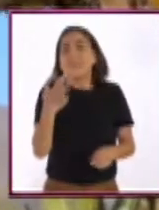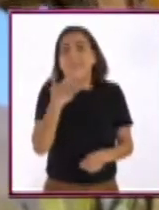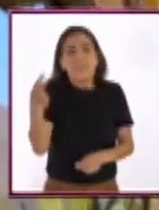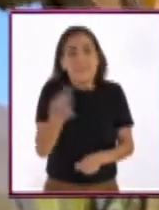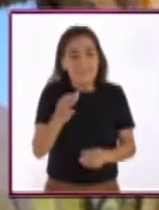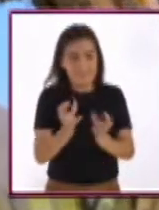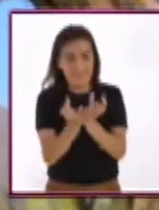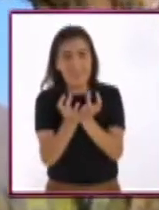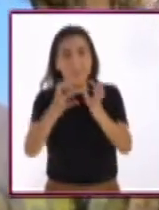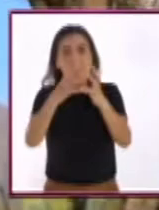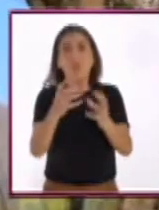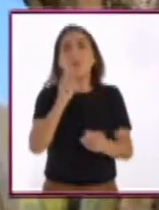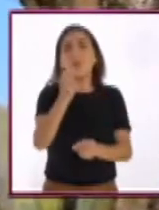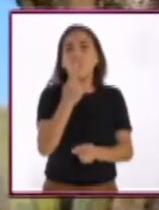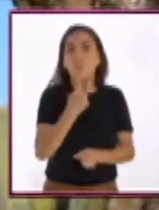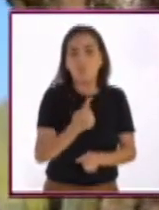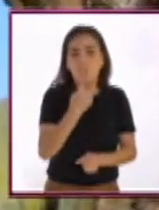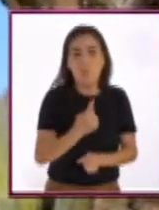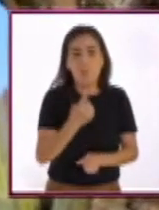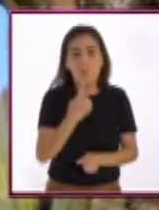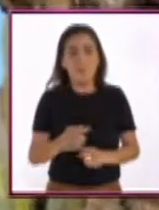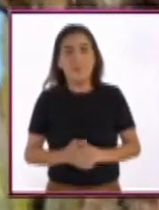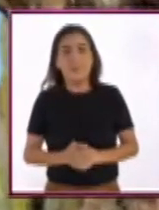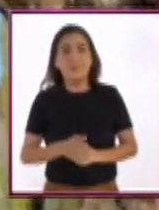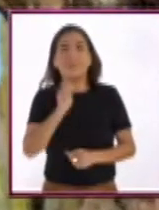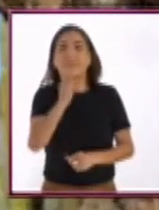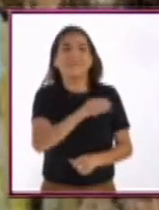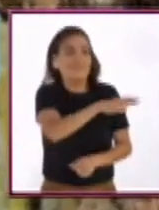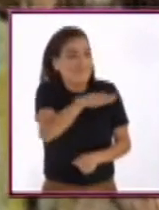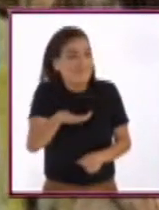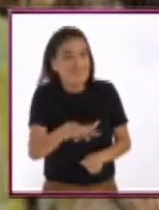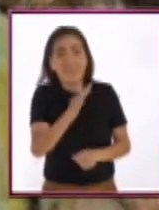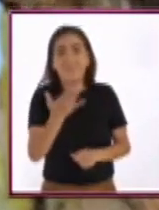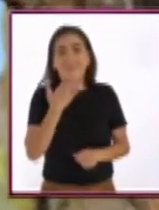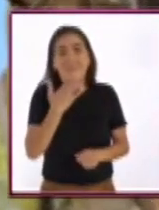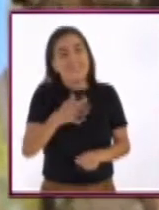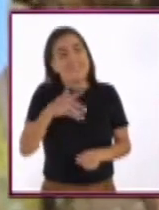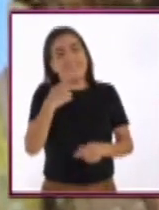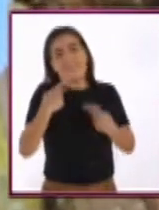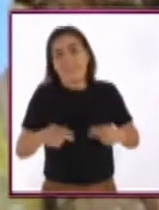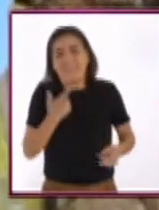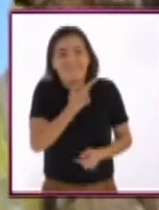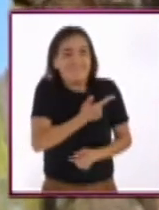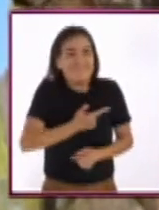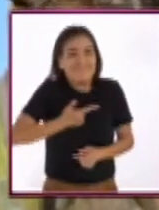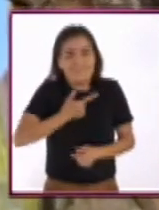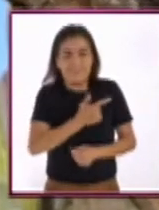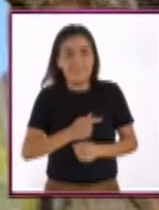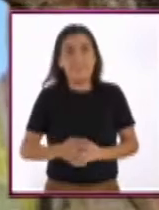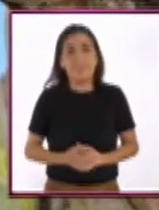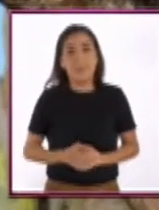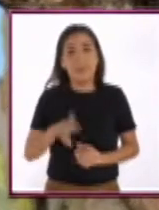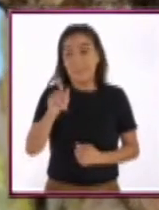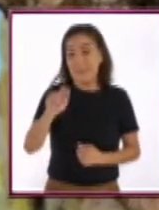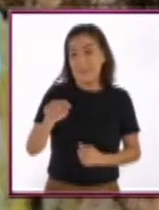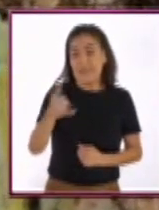produce unos deliciosos frutos rojos y jugosos, y que es codiciado por todos los sonorenses,